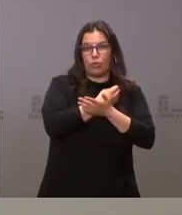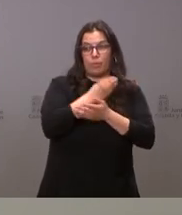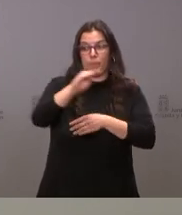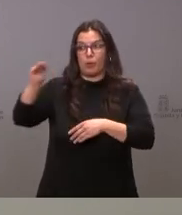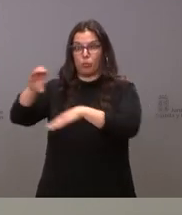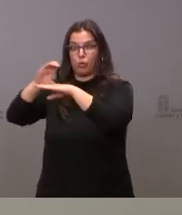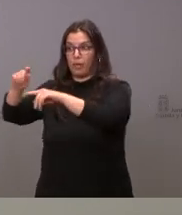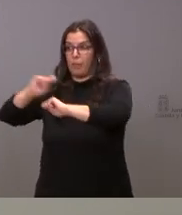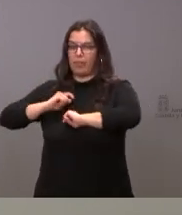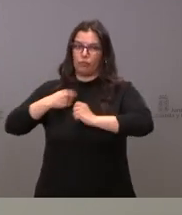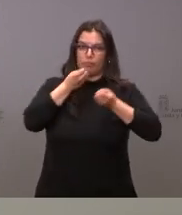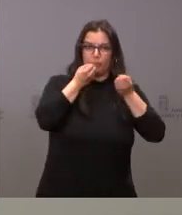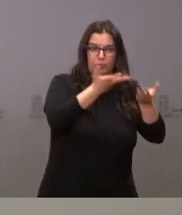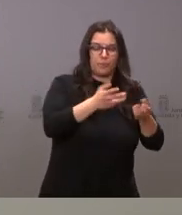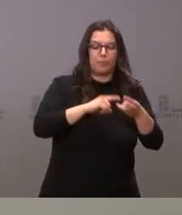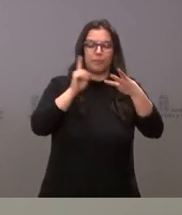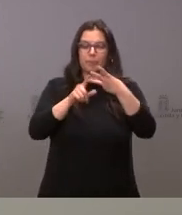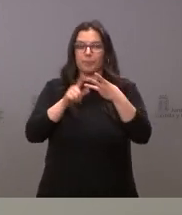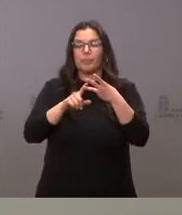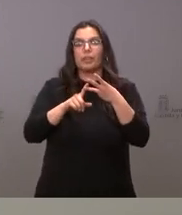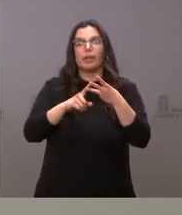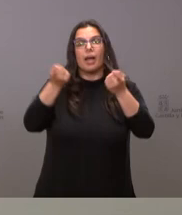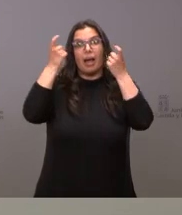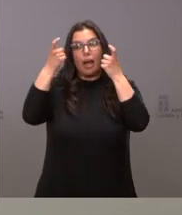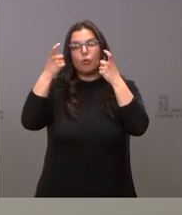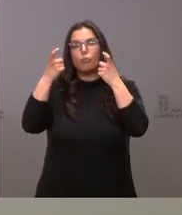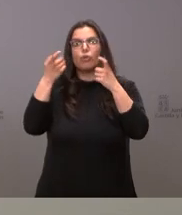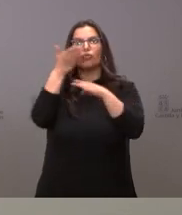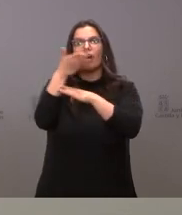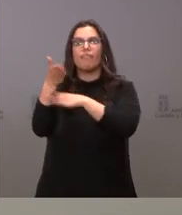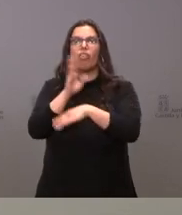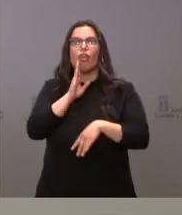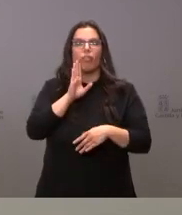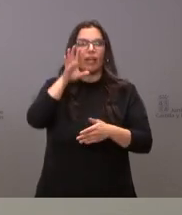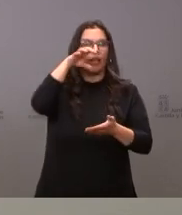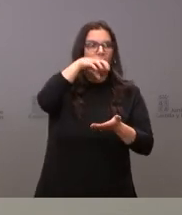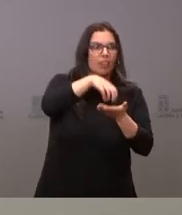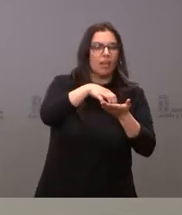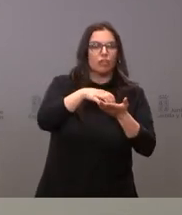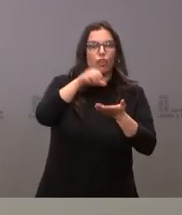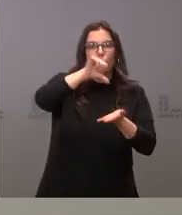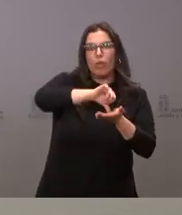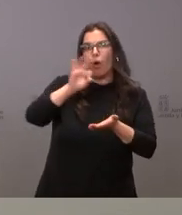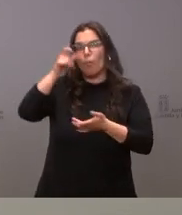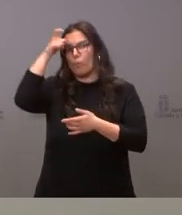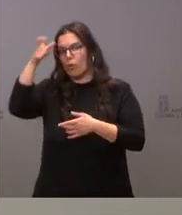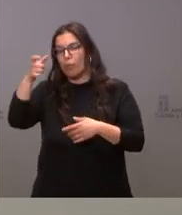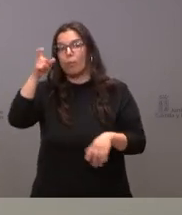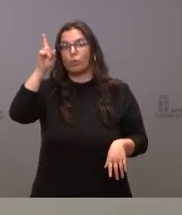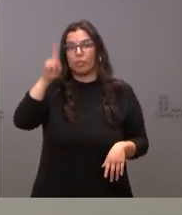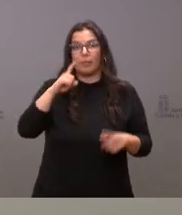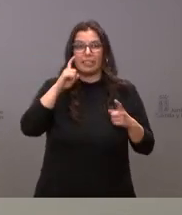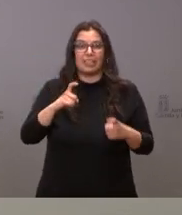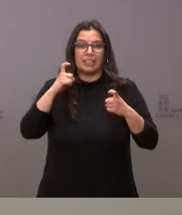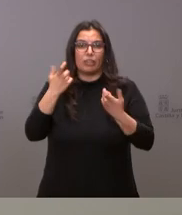ofrecer donde están recibiendo el servicio educativo de los ucranianos pues fundamentalmente también facilitando la integración